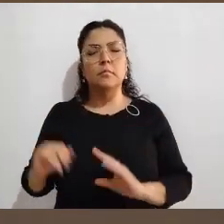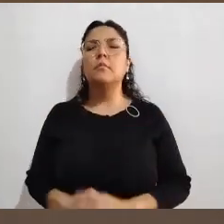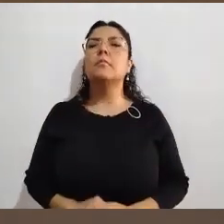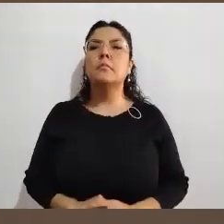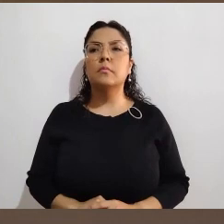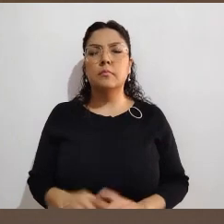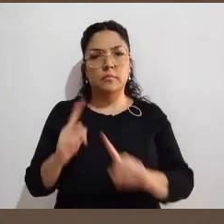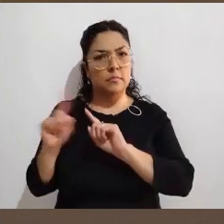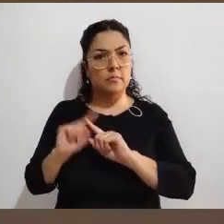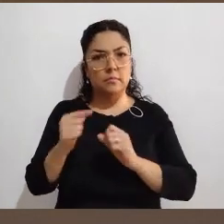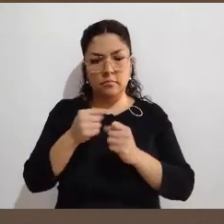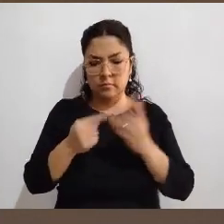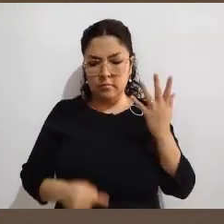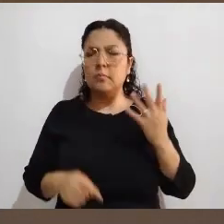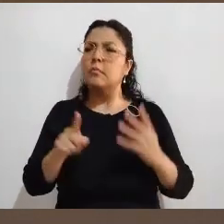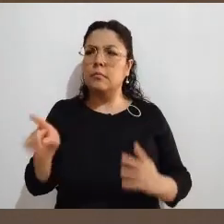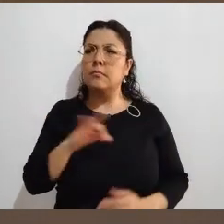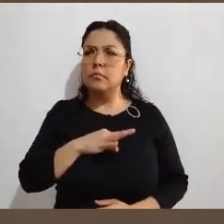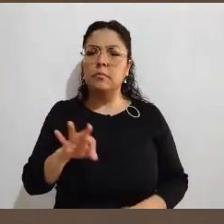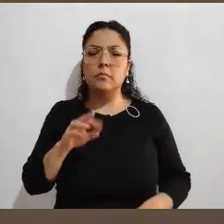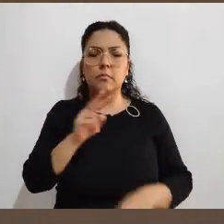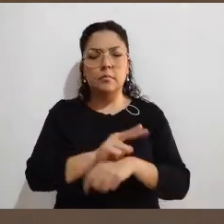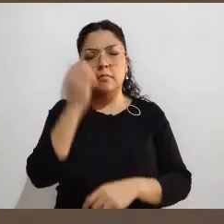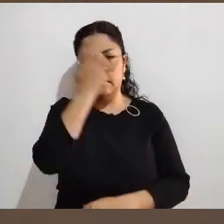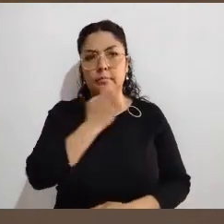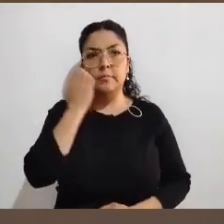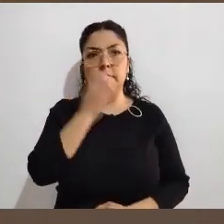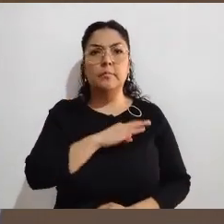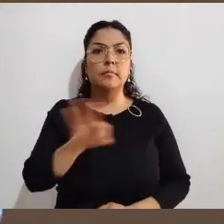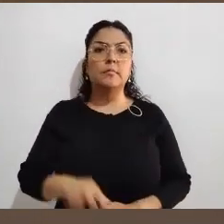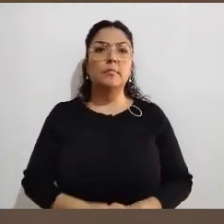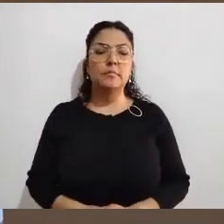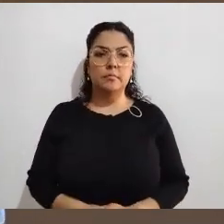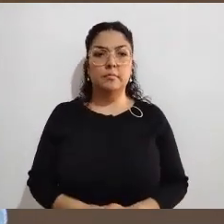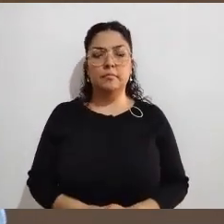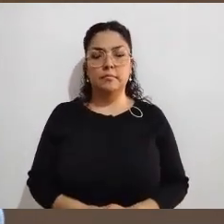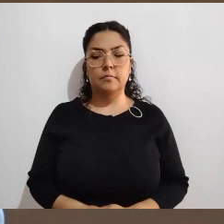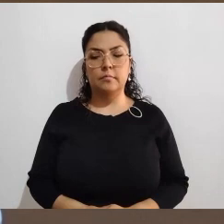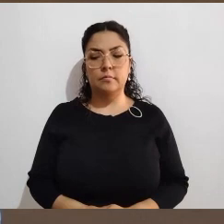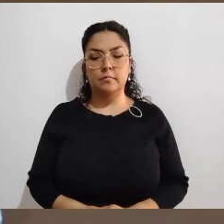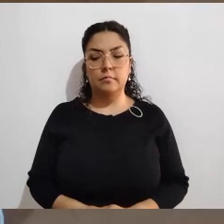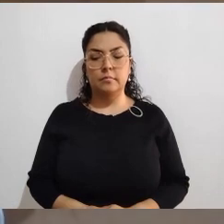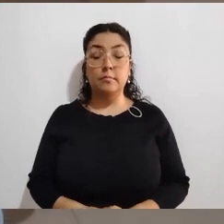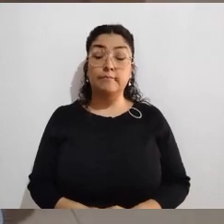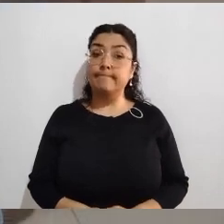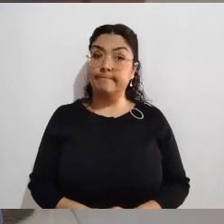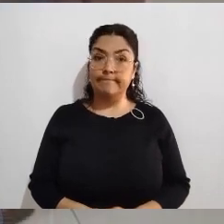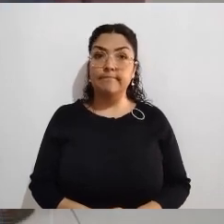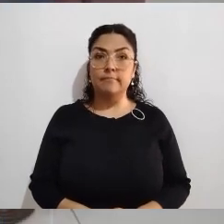de hacer una observación electoral más compleja y más robusta. Así como lo está platicando, creo que